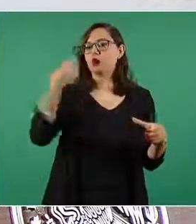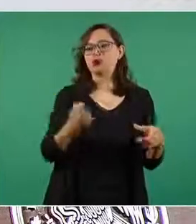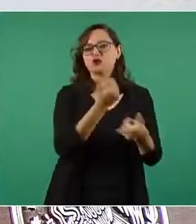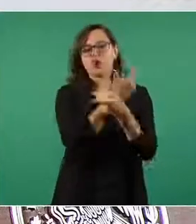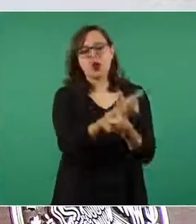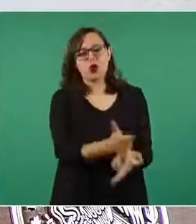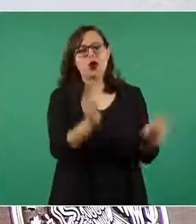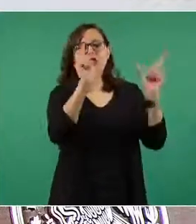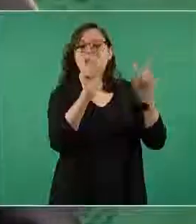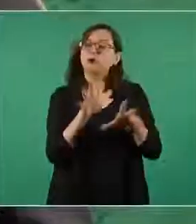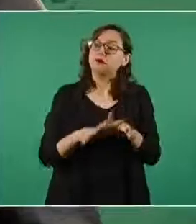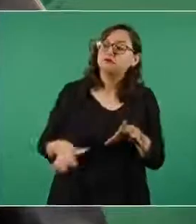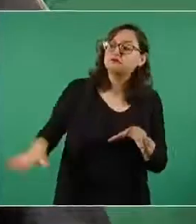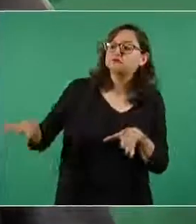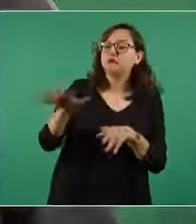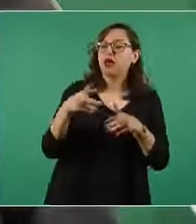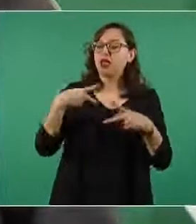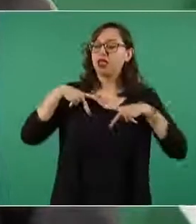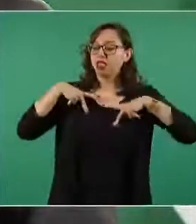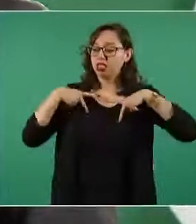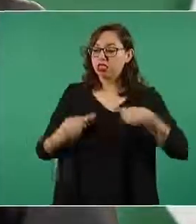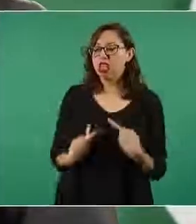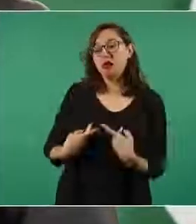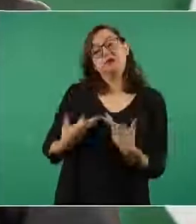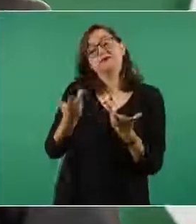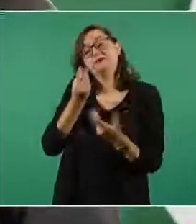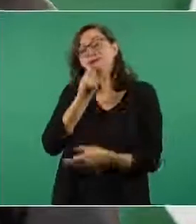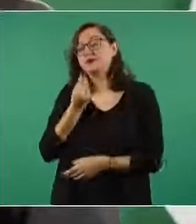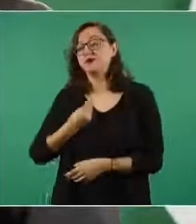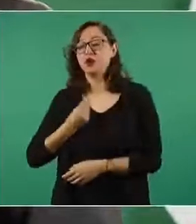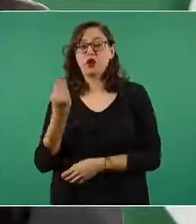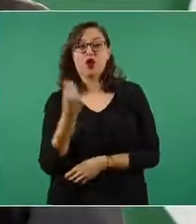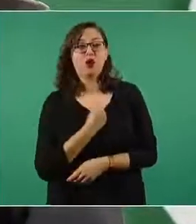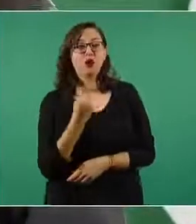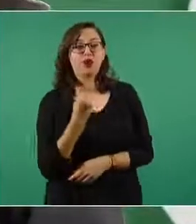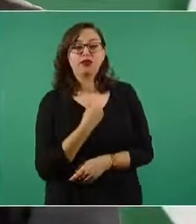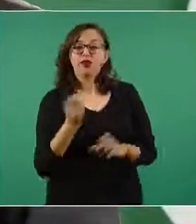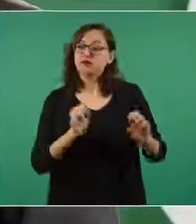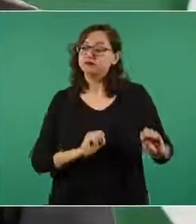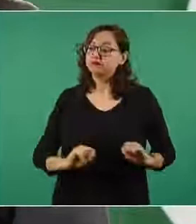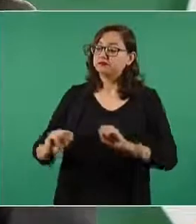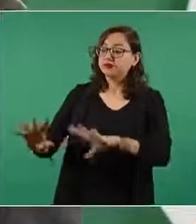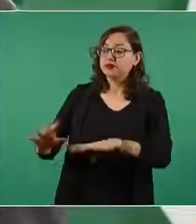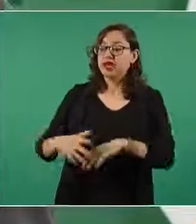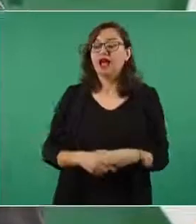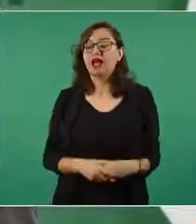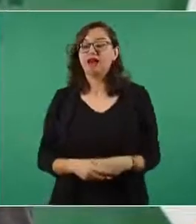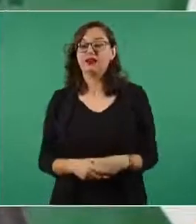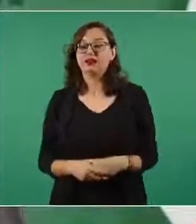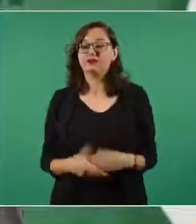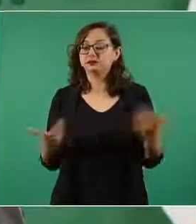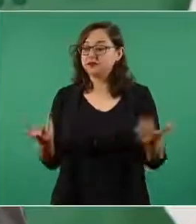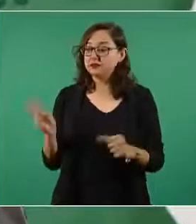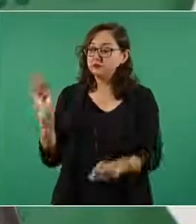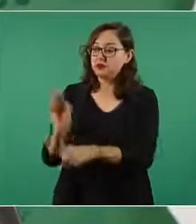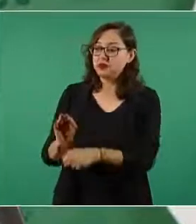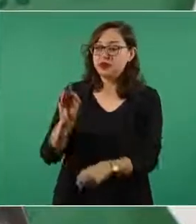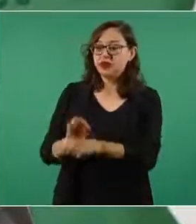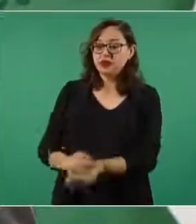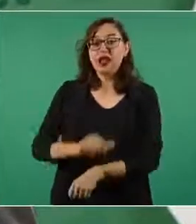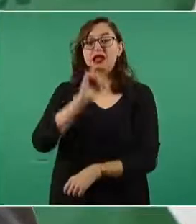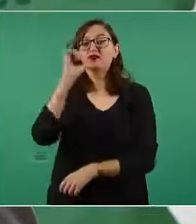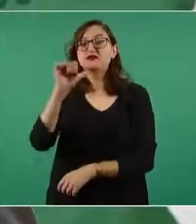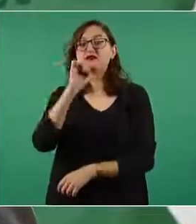que no había que proteger al pueblo, que el Estado debía desaparecer o